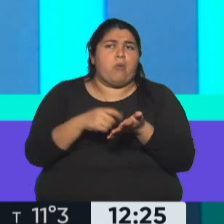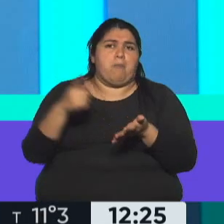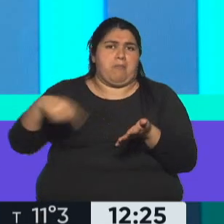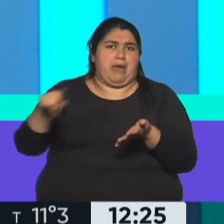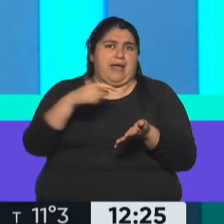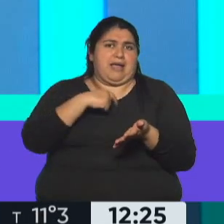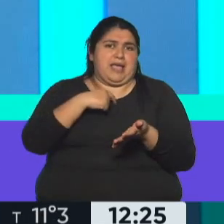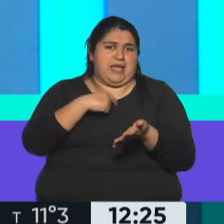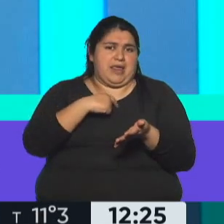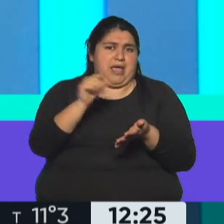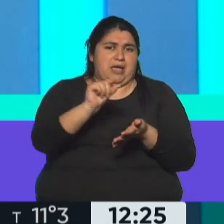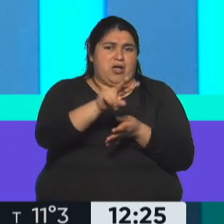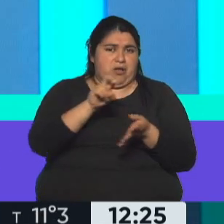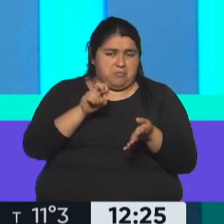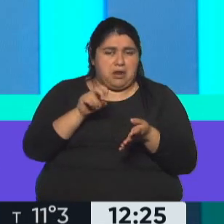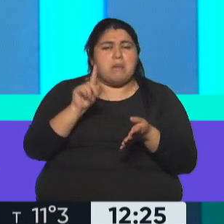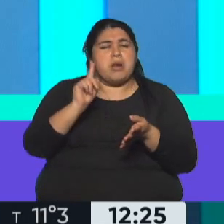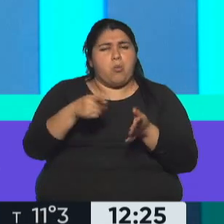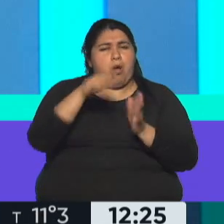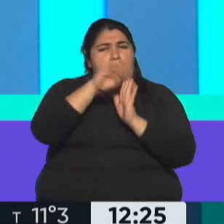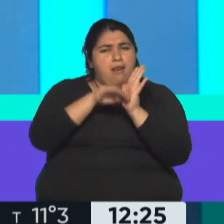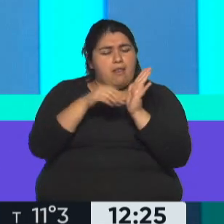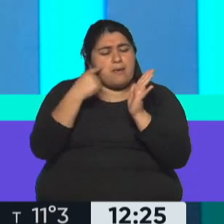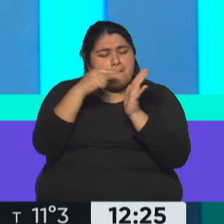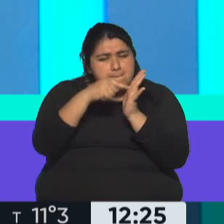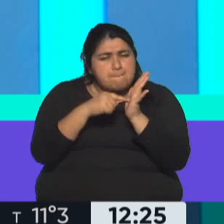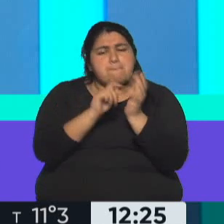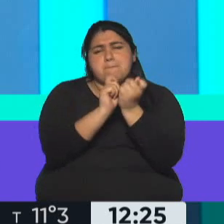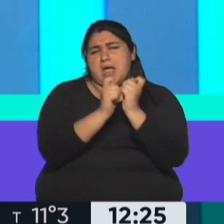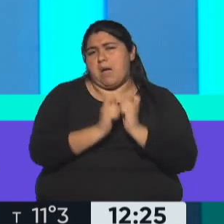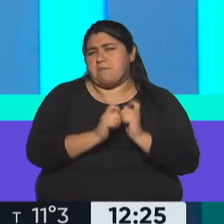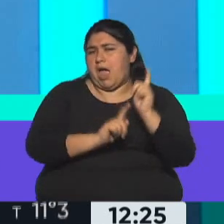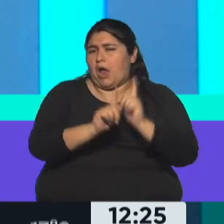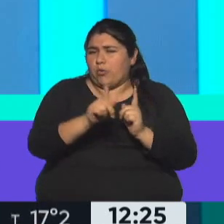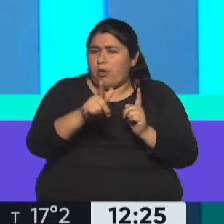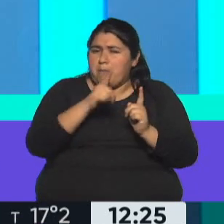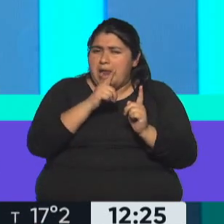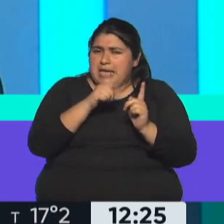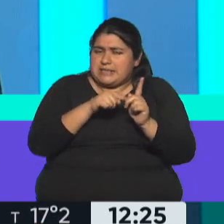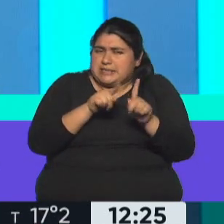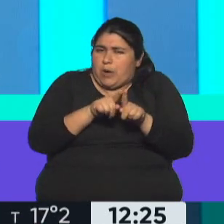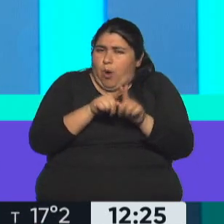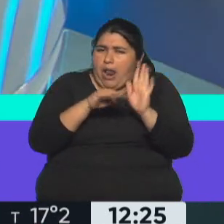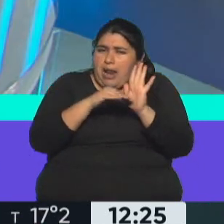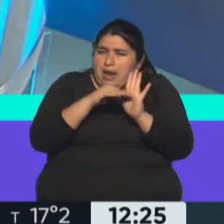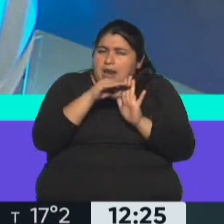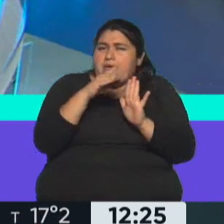acceder. Me parece que se van a revisar algunas medidas porque está como... Pareciera un poquito restringido todavía el sistema para ingresar. Gracias, Raúl.